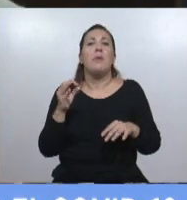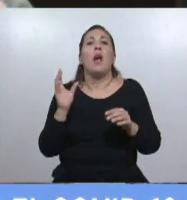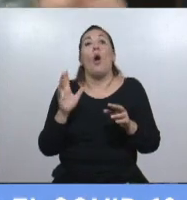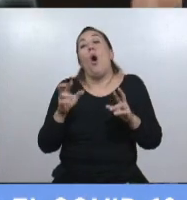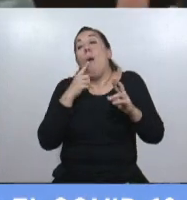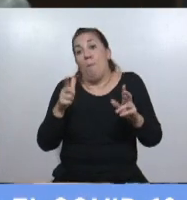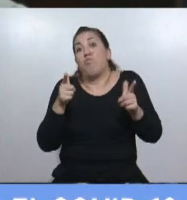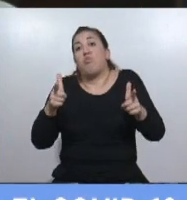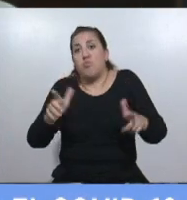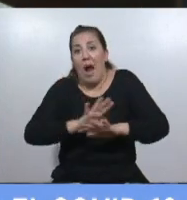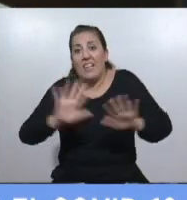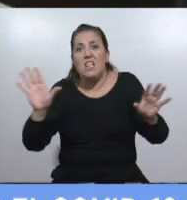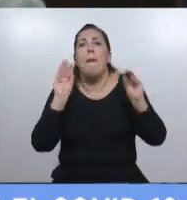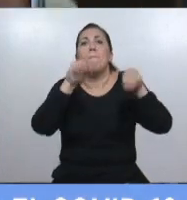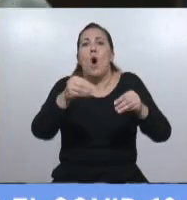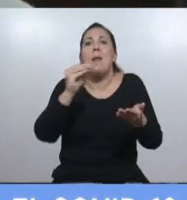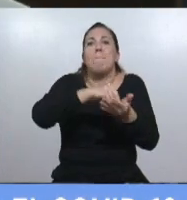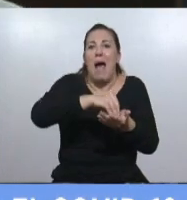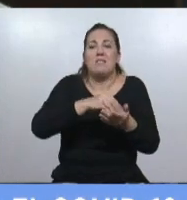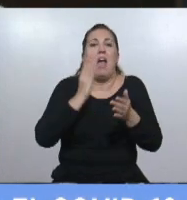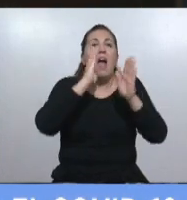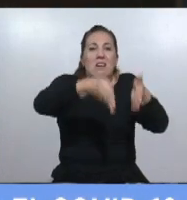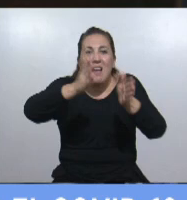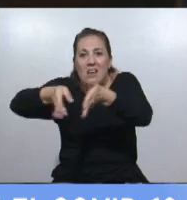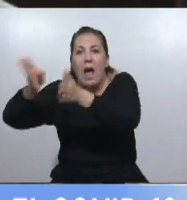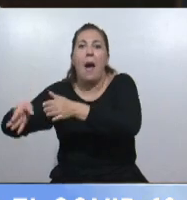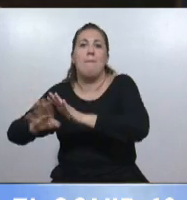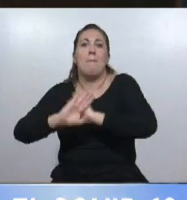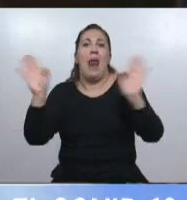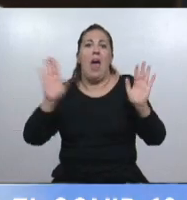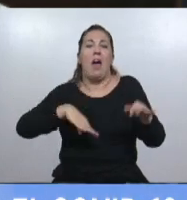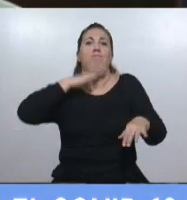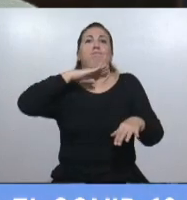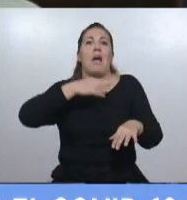suerte, lo hicieron en los últimos meses para que no esté al 100%.